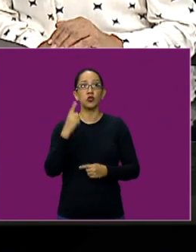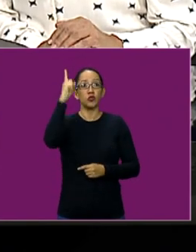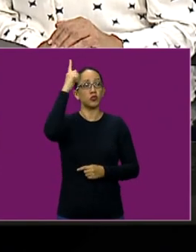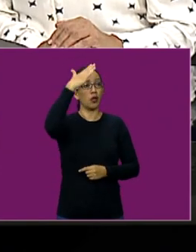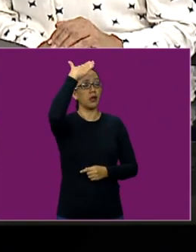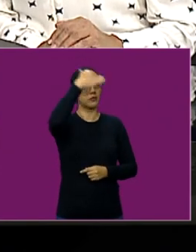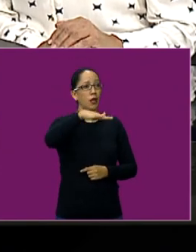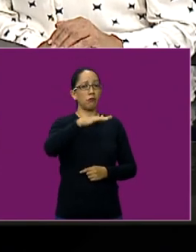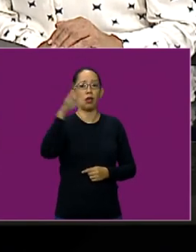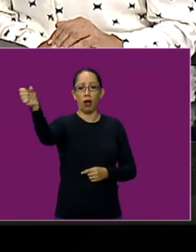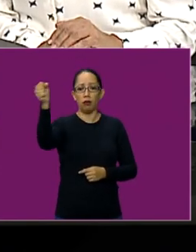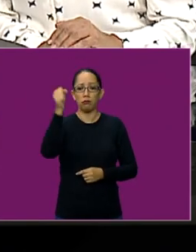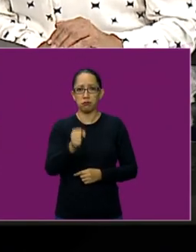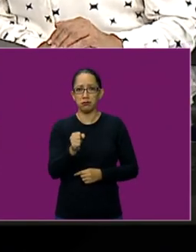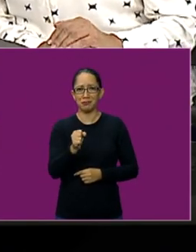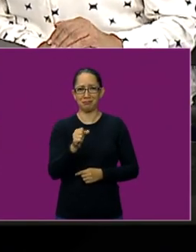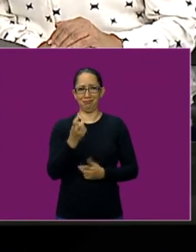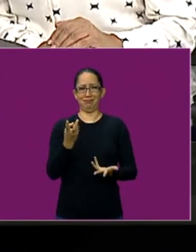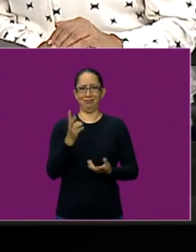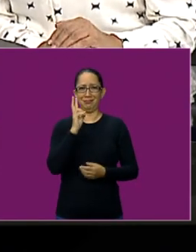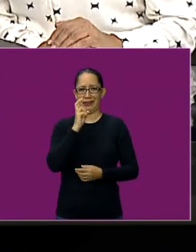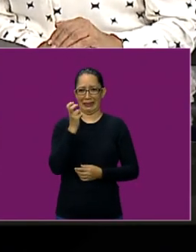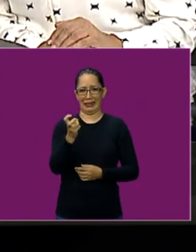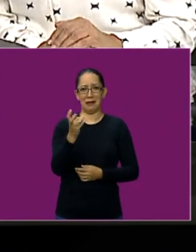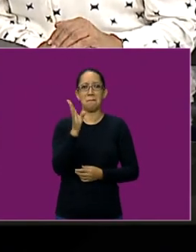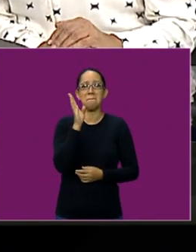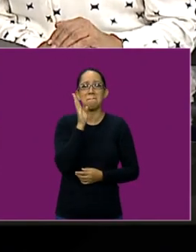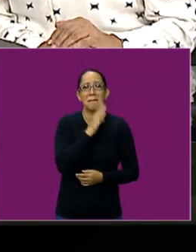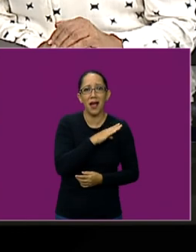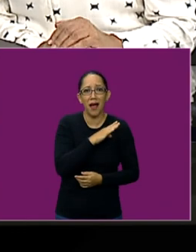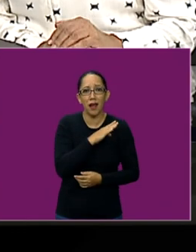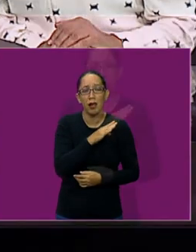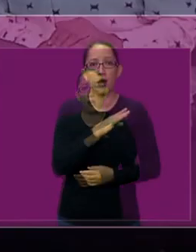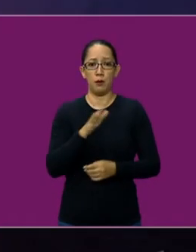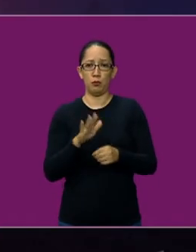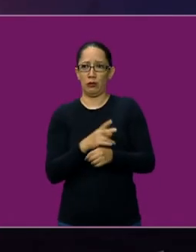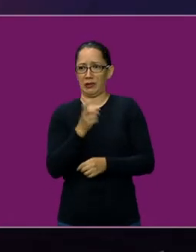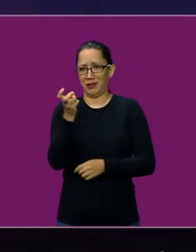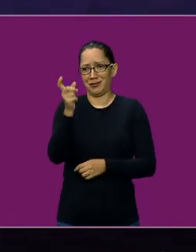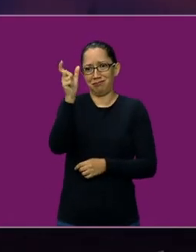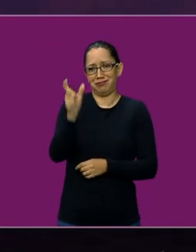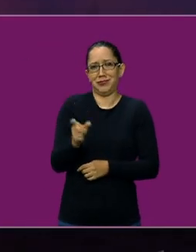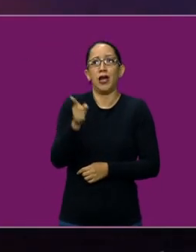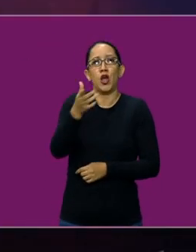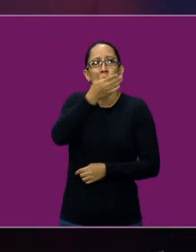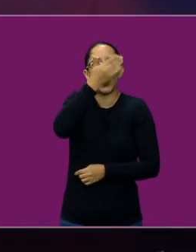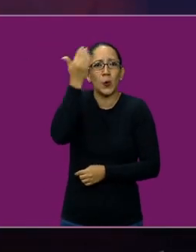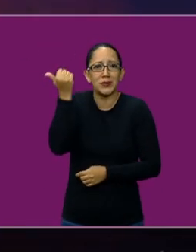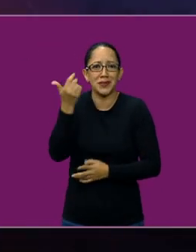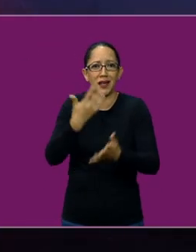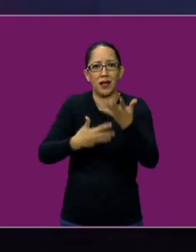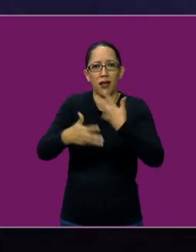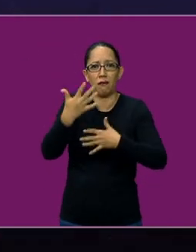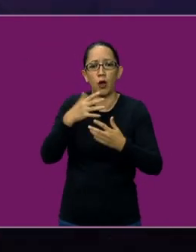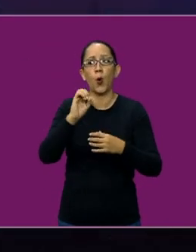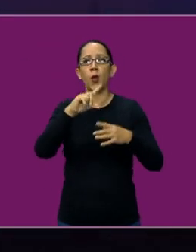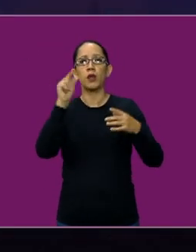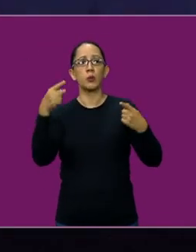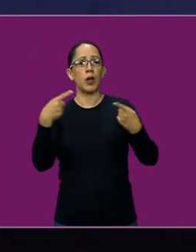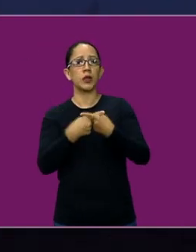y se llega a esta confusión, y sobre todo al señalar que ustedes son las que no saben o no saben explicar. Claro, sí, porque se generaliza. sí, exactamente.